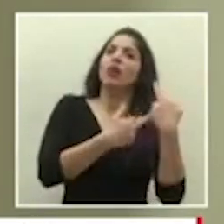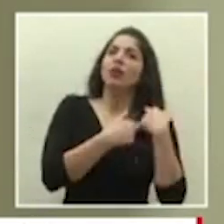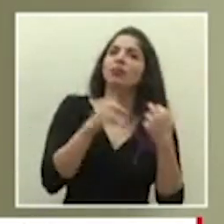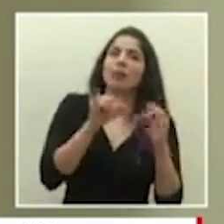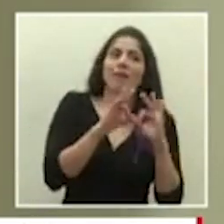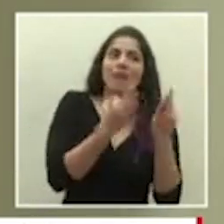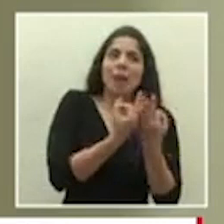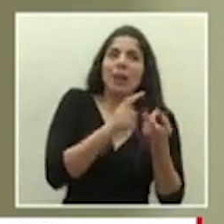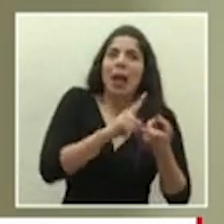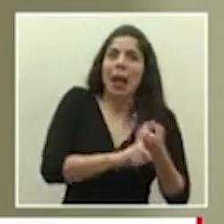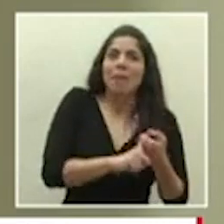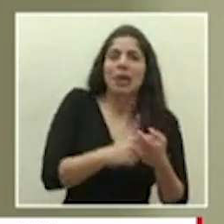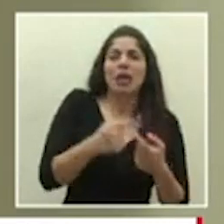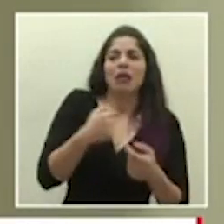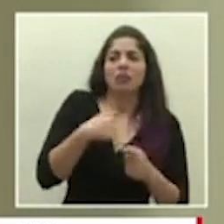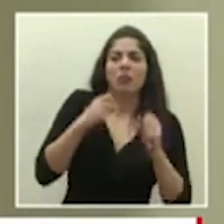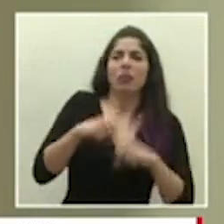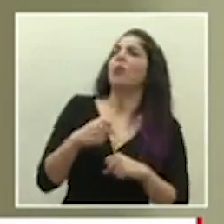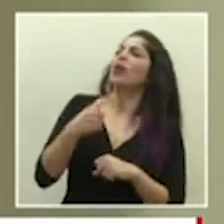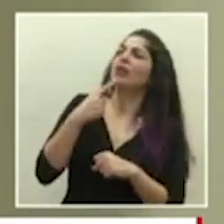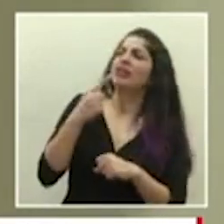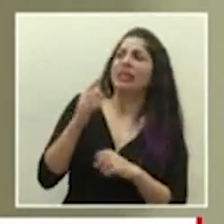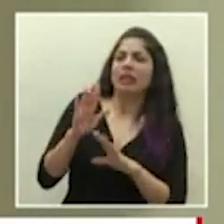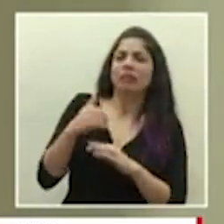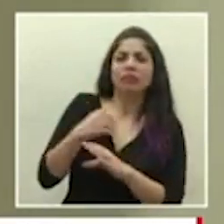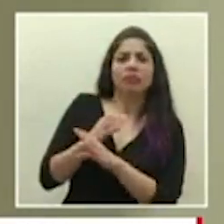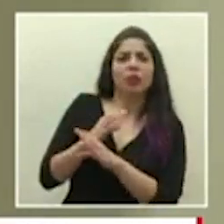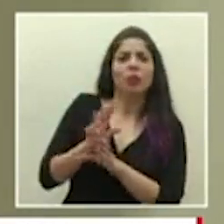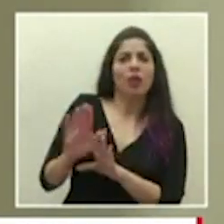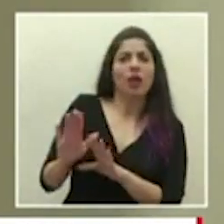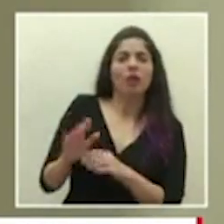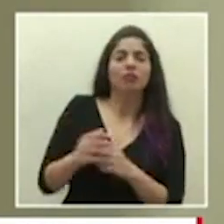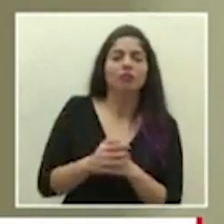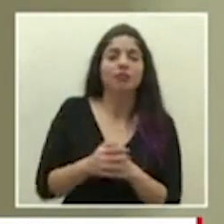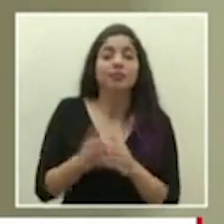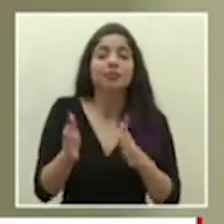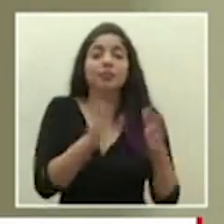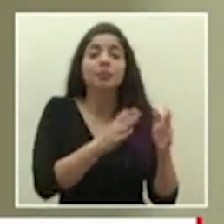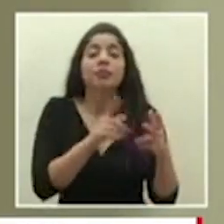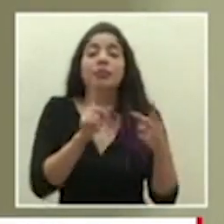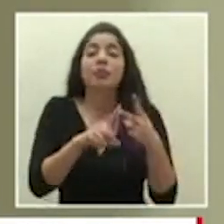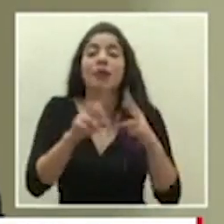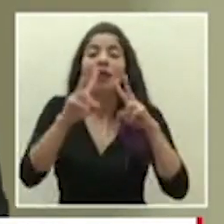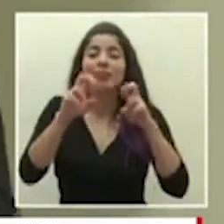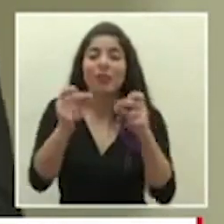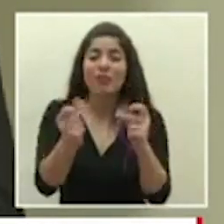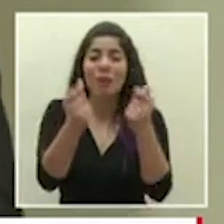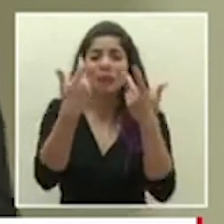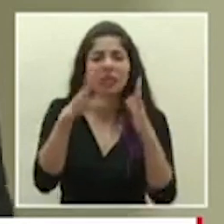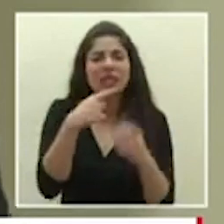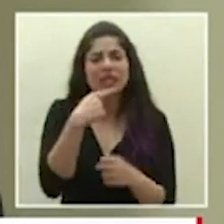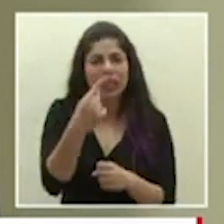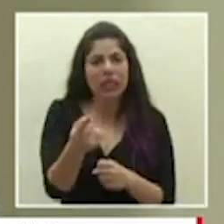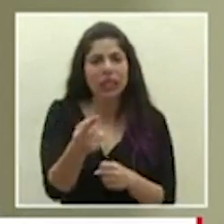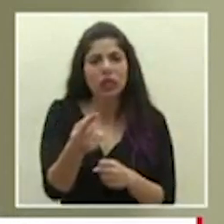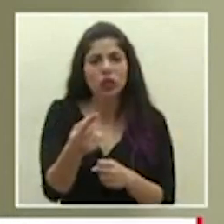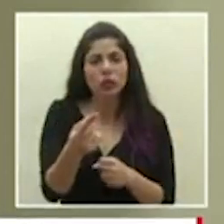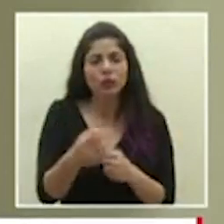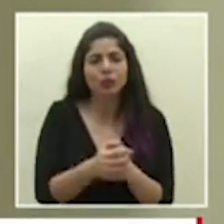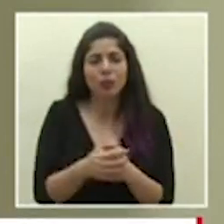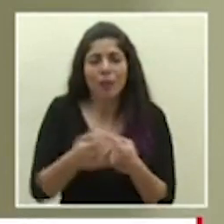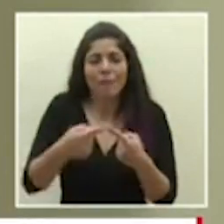su familia con sus amigos y eventualmente cuidarnos ¿verdad? todos con respecto a la prueba rápida ya lo hemos indicado estamos ya